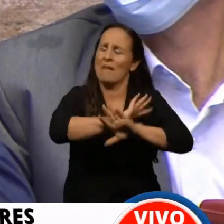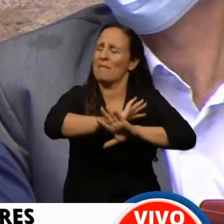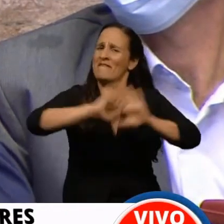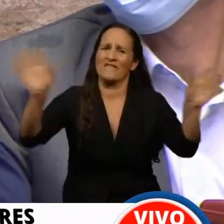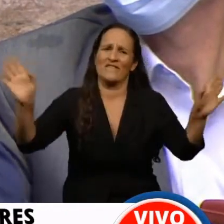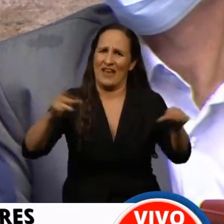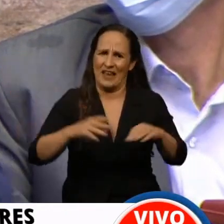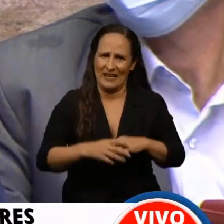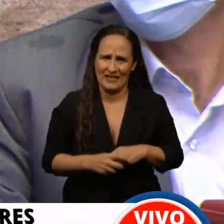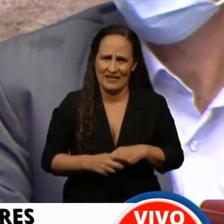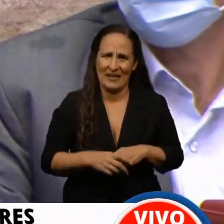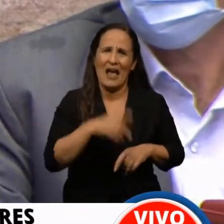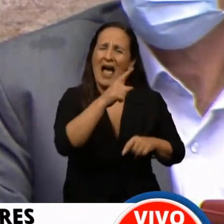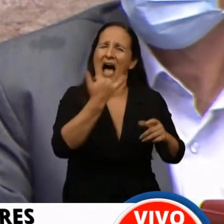autoritarias y de ajuste. Gracias.